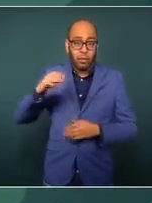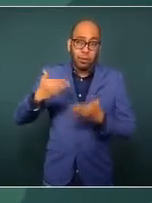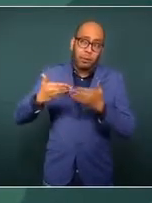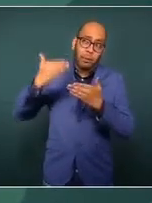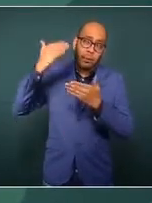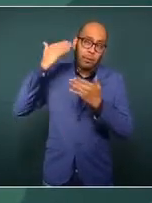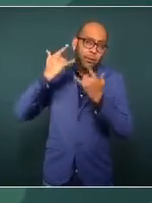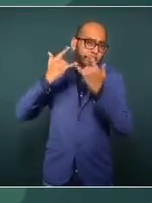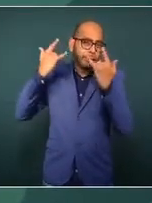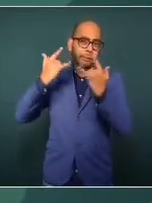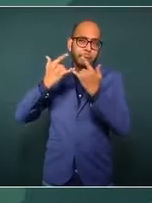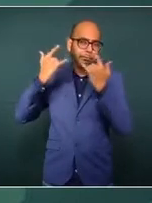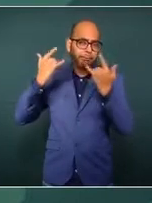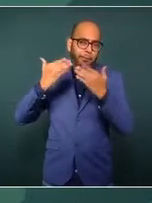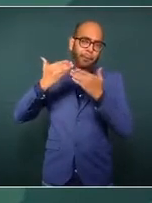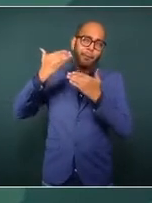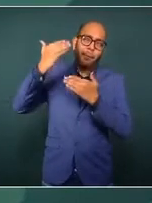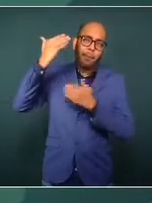un Estado